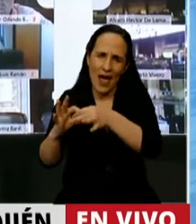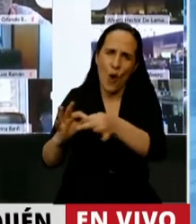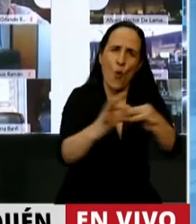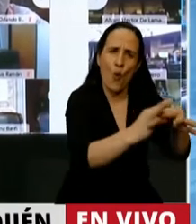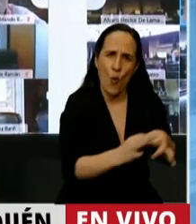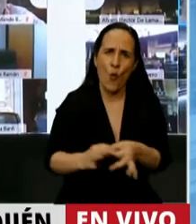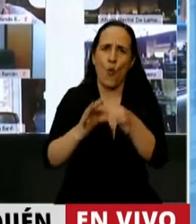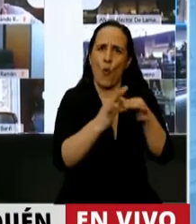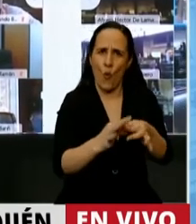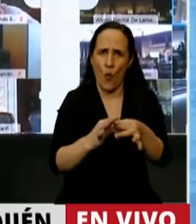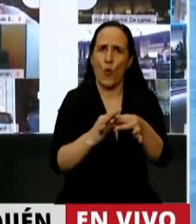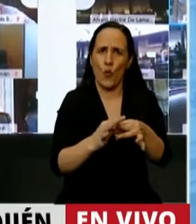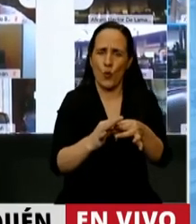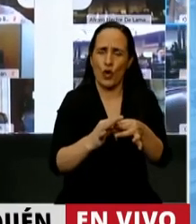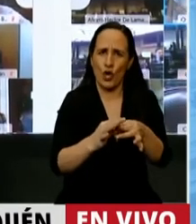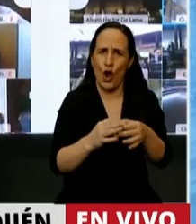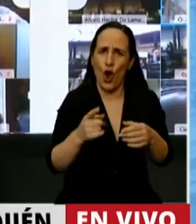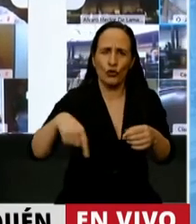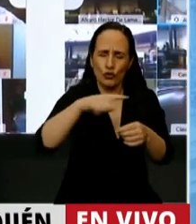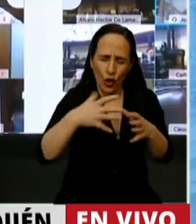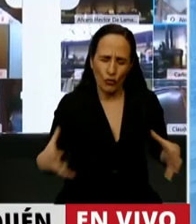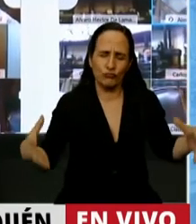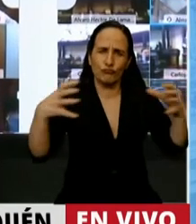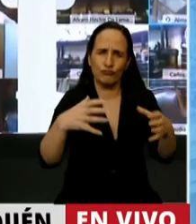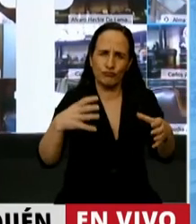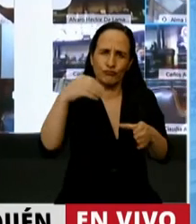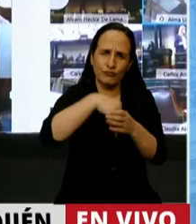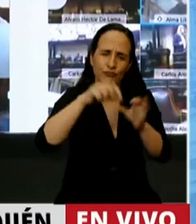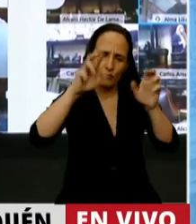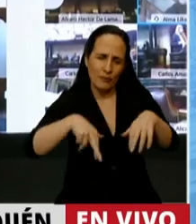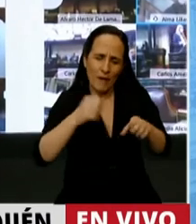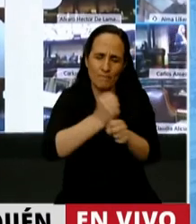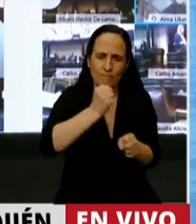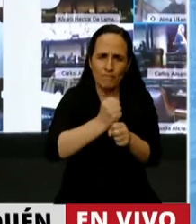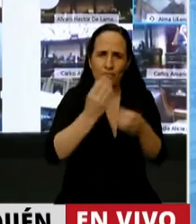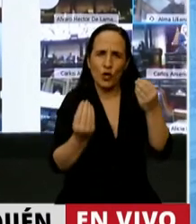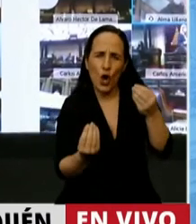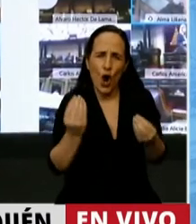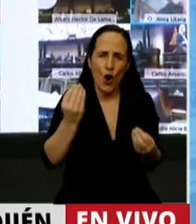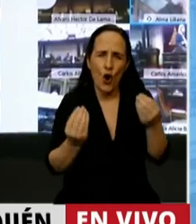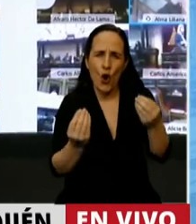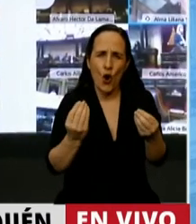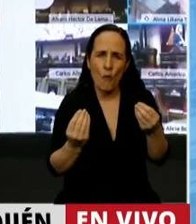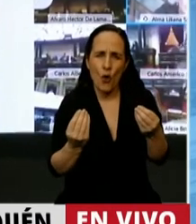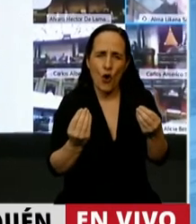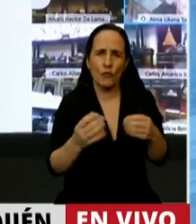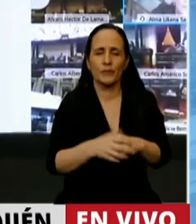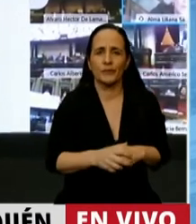donde seamos capaces de construir una agenda común entre todos los argentinos sin distinciones